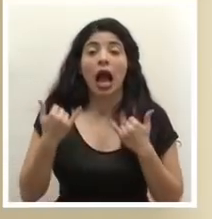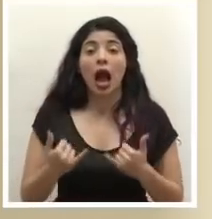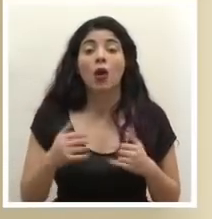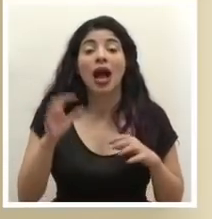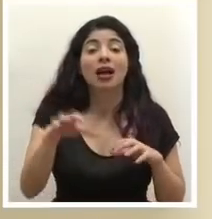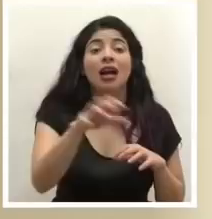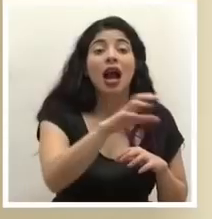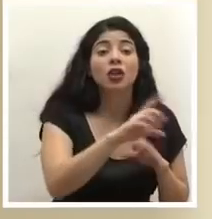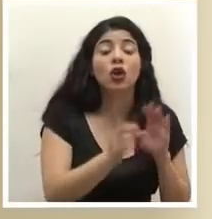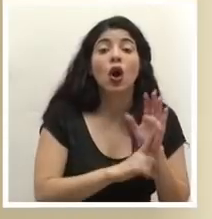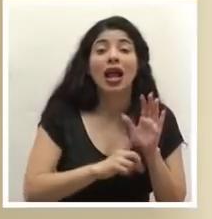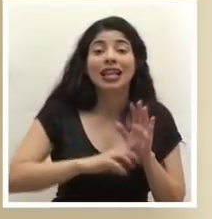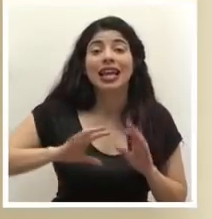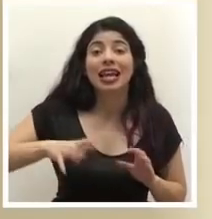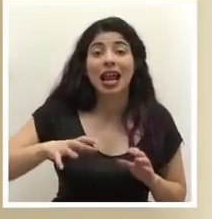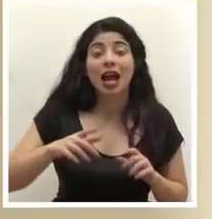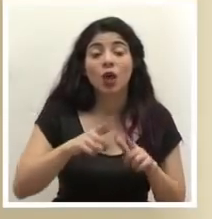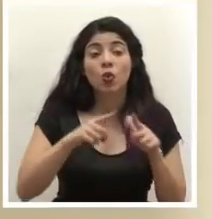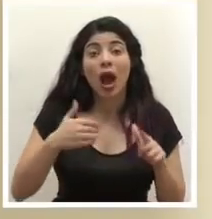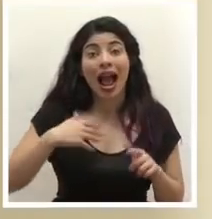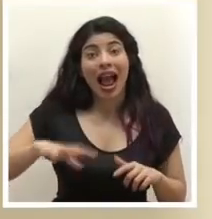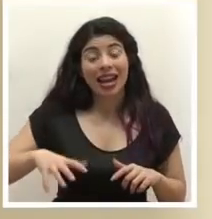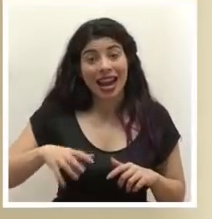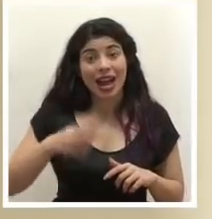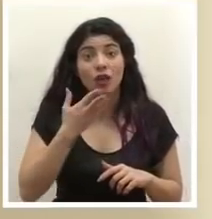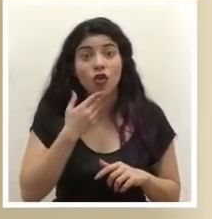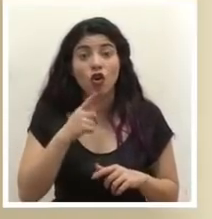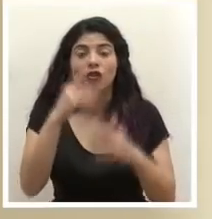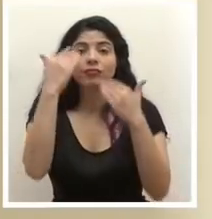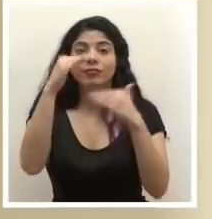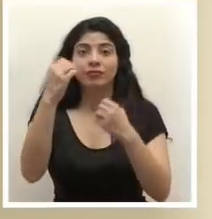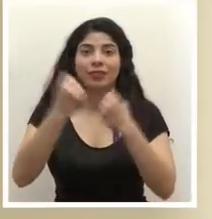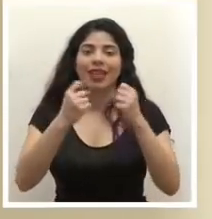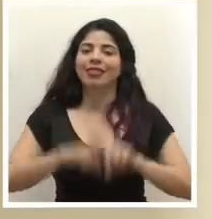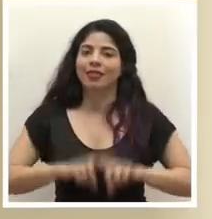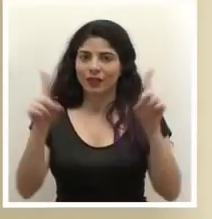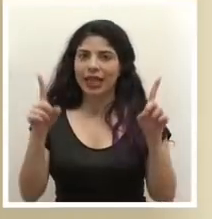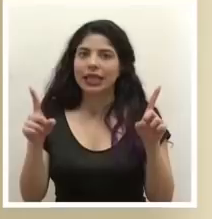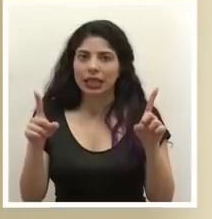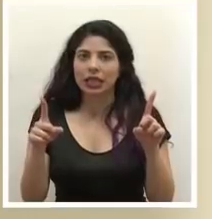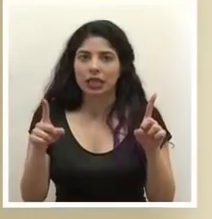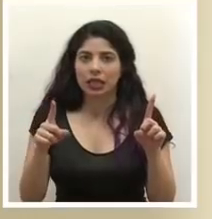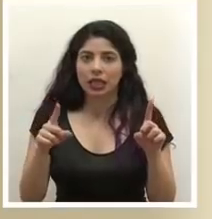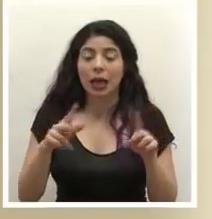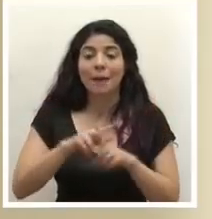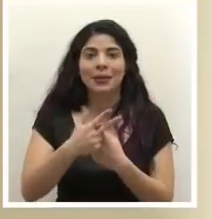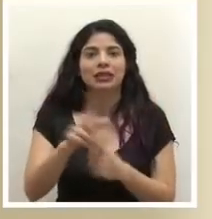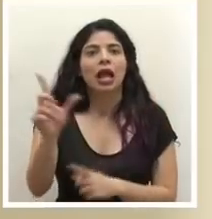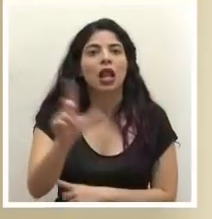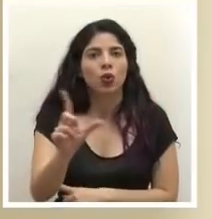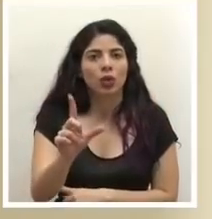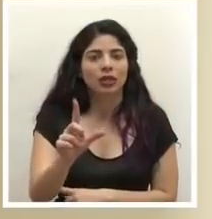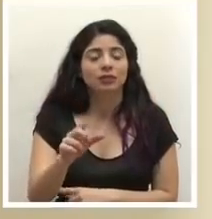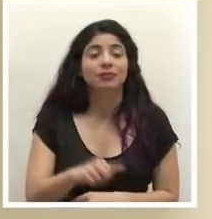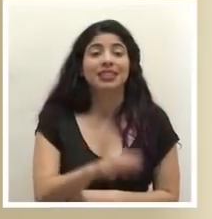naranja y los distritos que se mantienen en alerta naranja tienen la restricción vehicular diferenciada que a partir de lunes sería de las